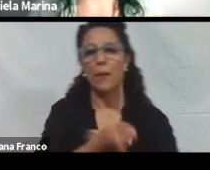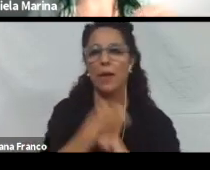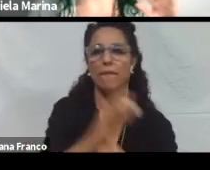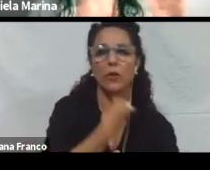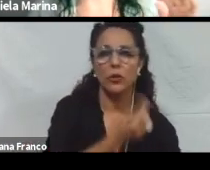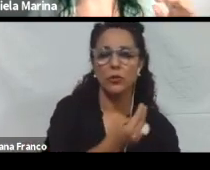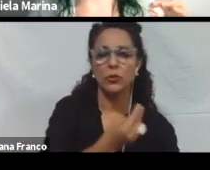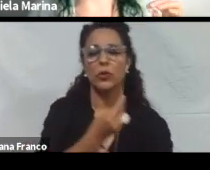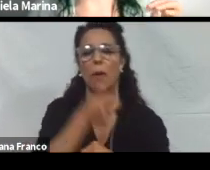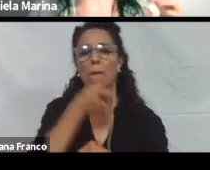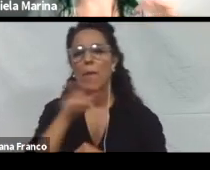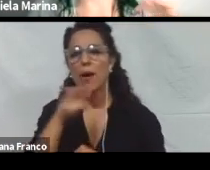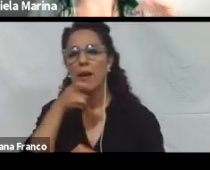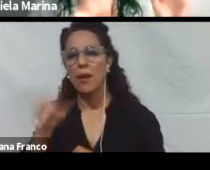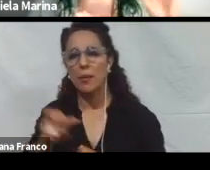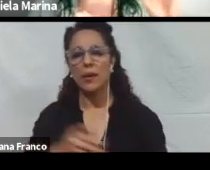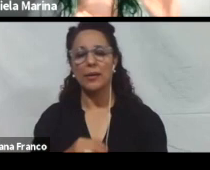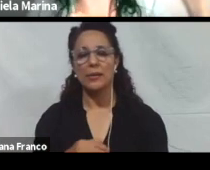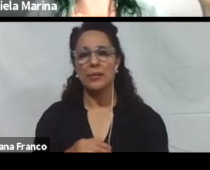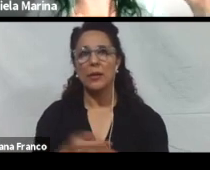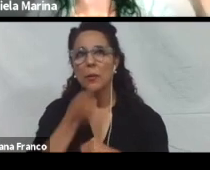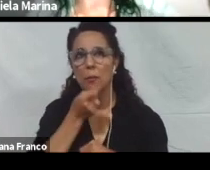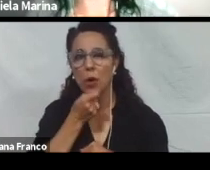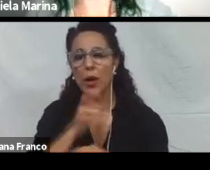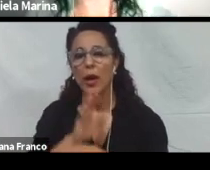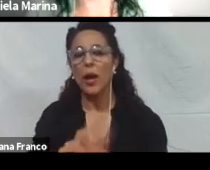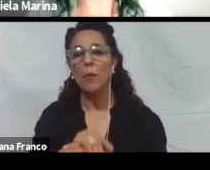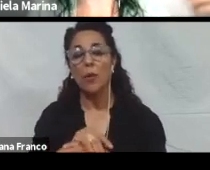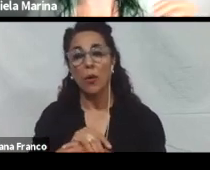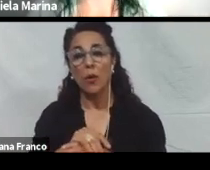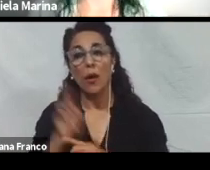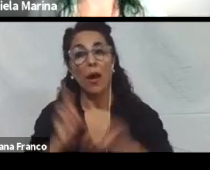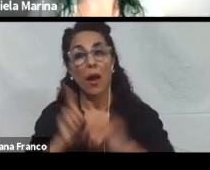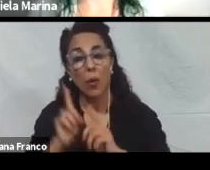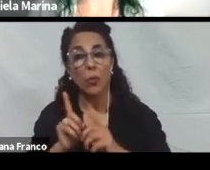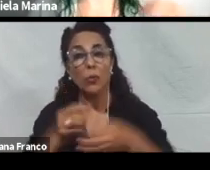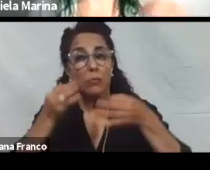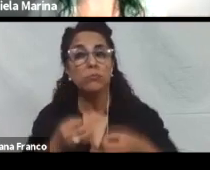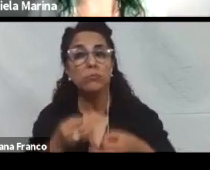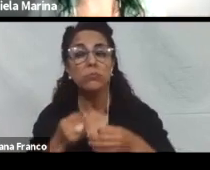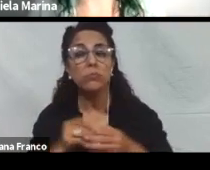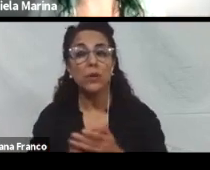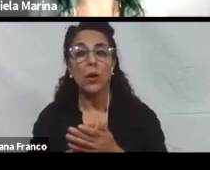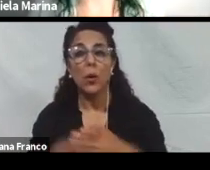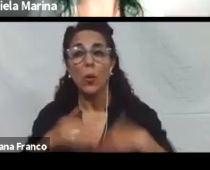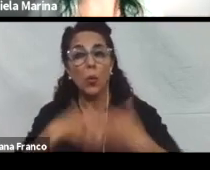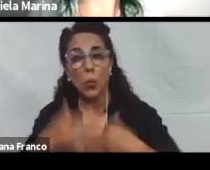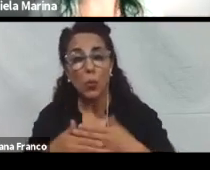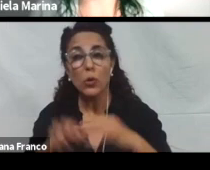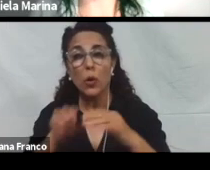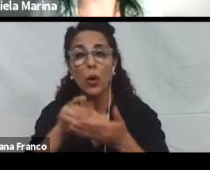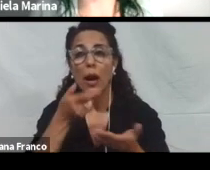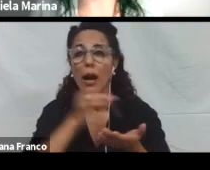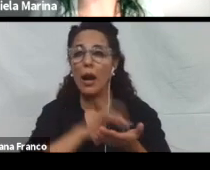por ejemplo, que nos autocomplete determinadas palabras, o el uso de calculadoras también para